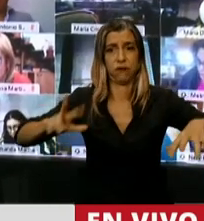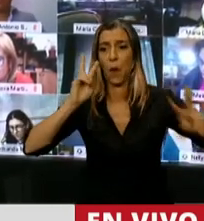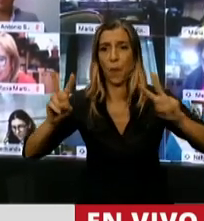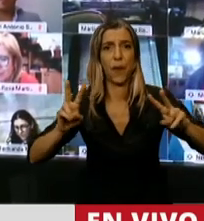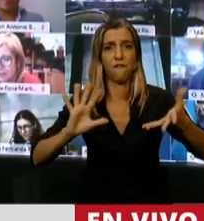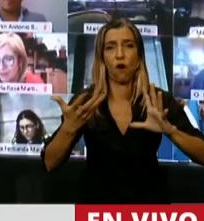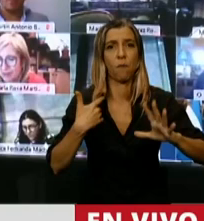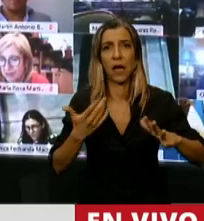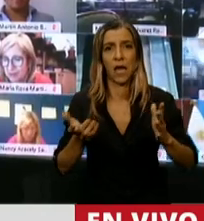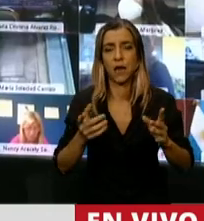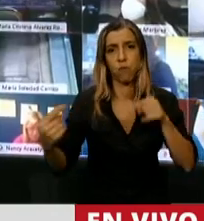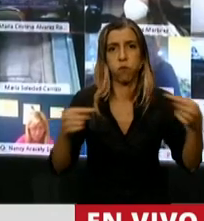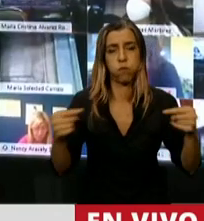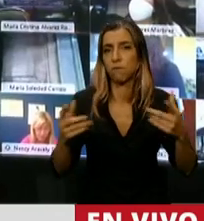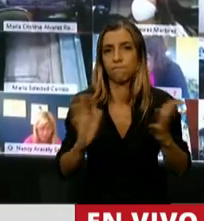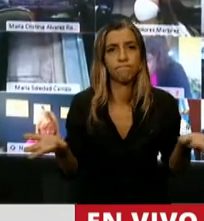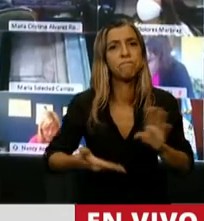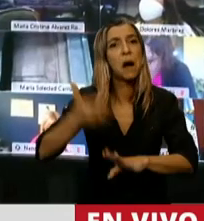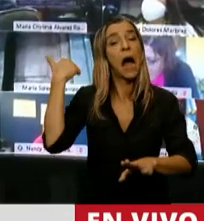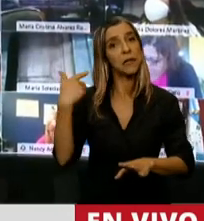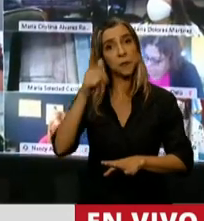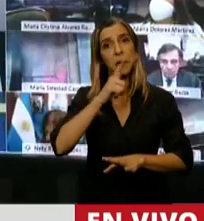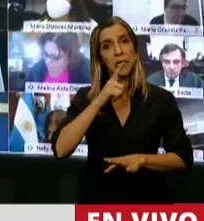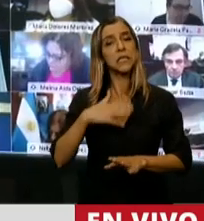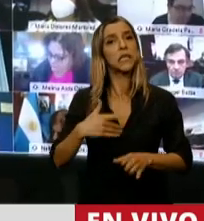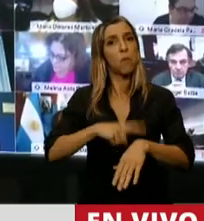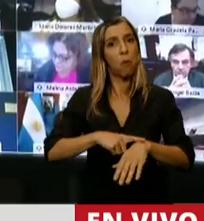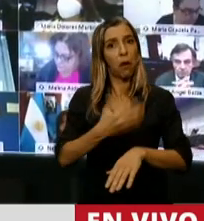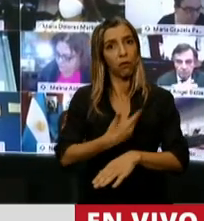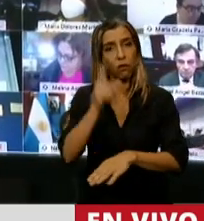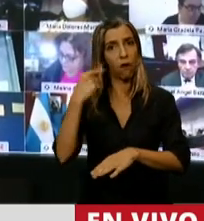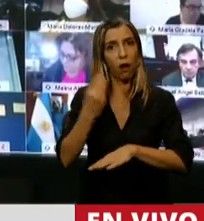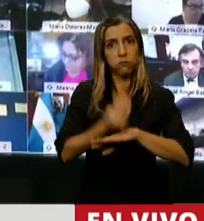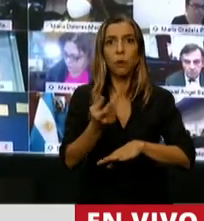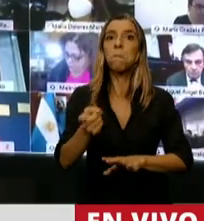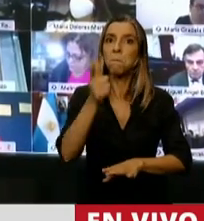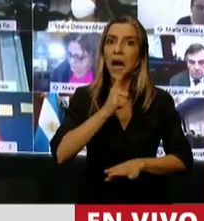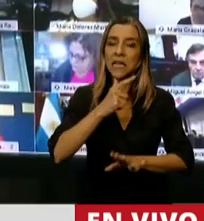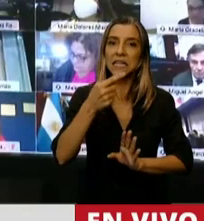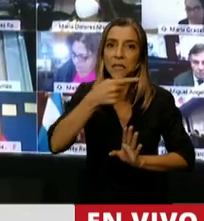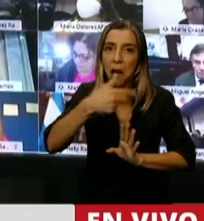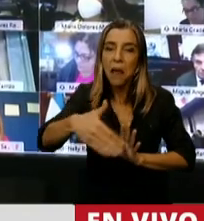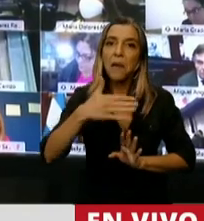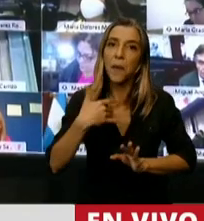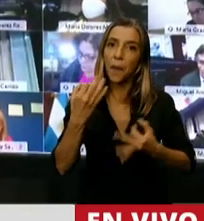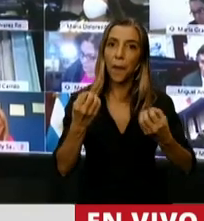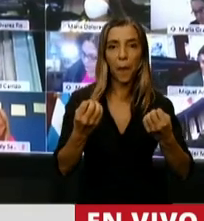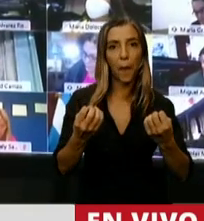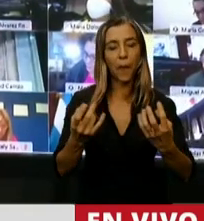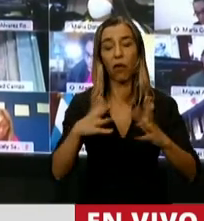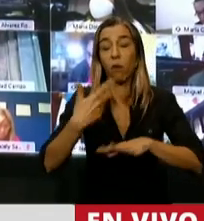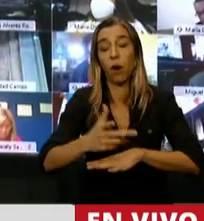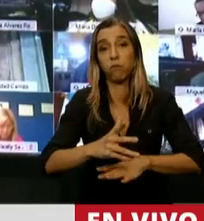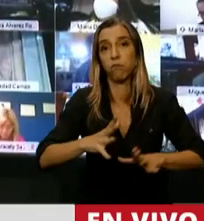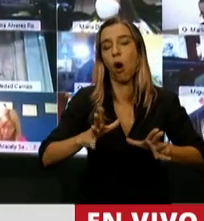que a pesar de las primeras semanas que parecíamos tener un Alberto Fernández moderado, después se kirchnerizó, dejando en